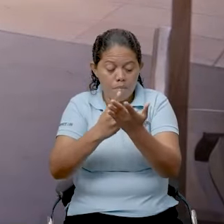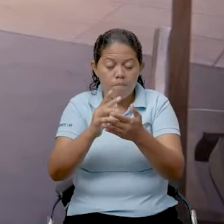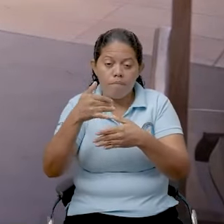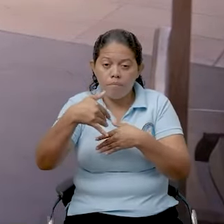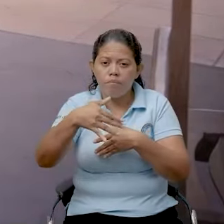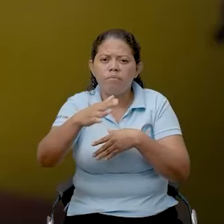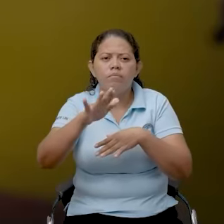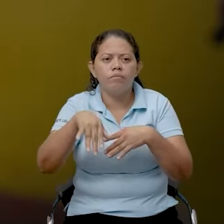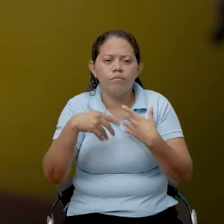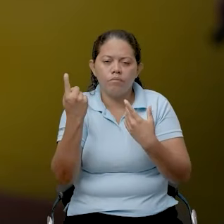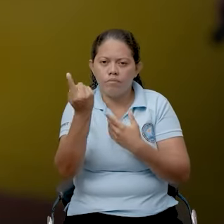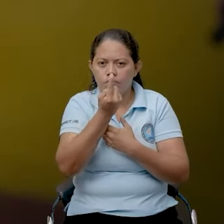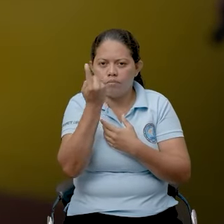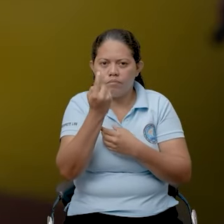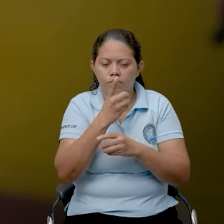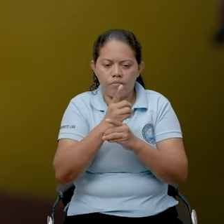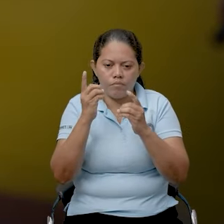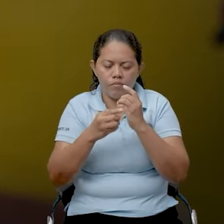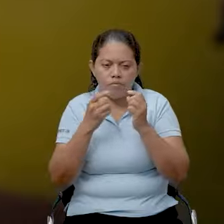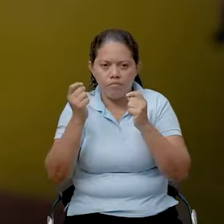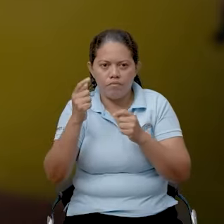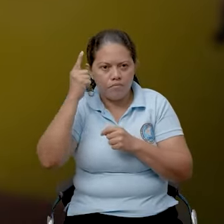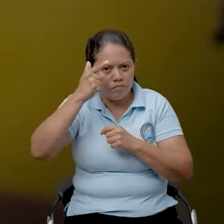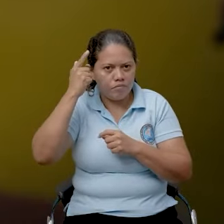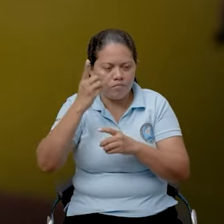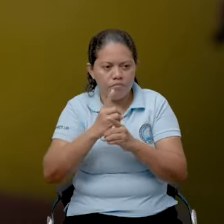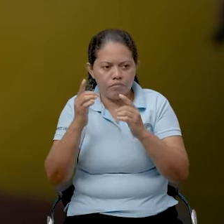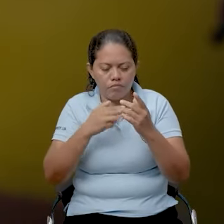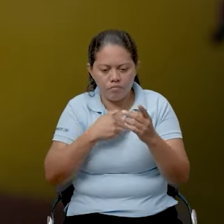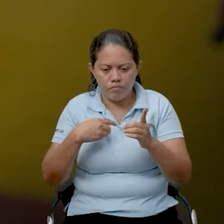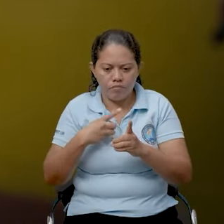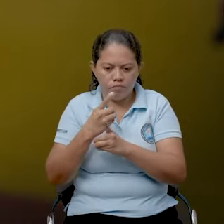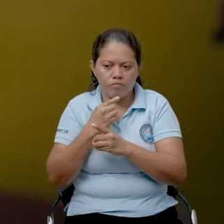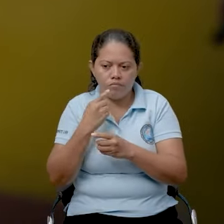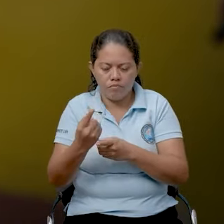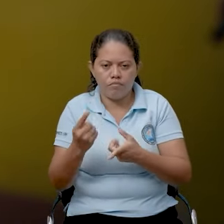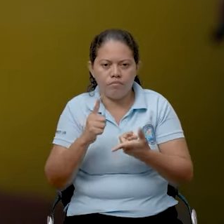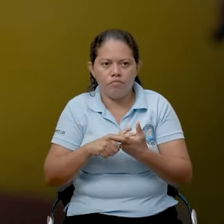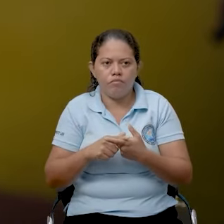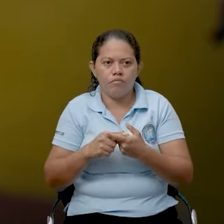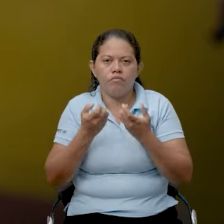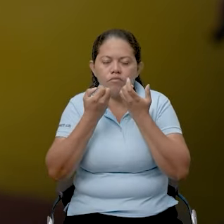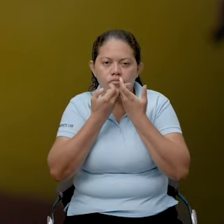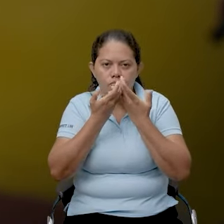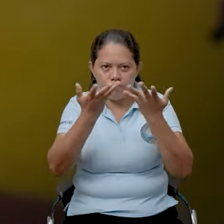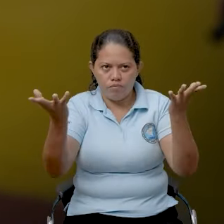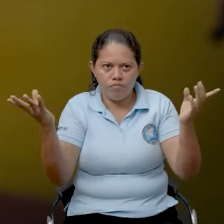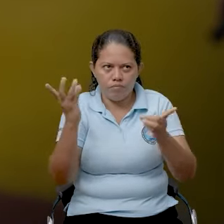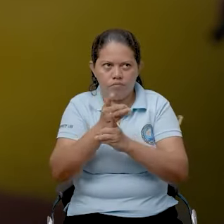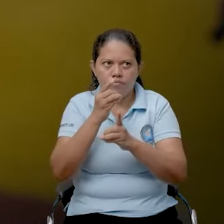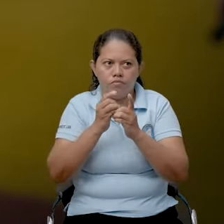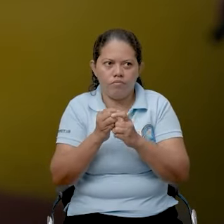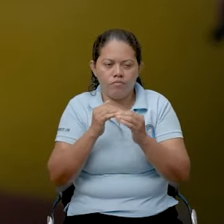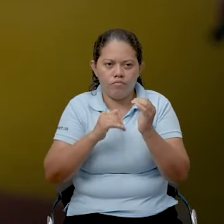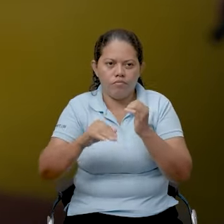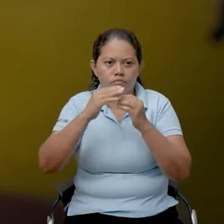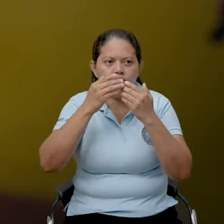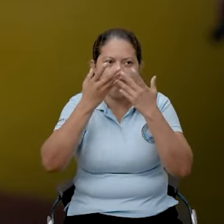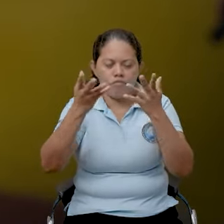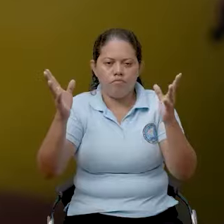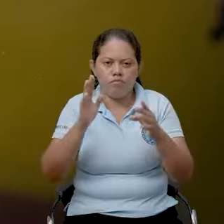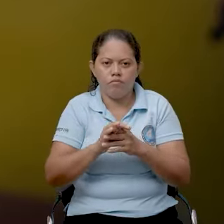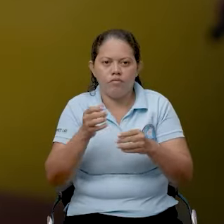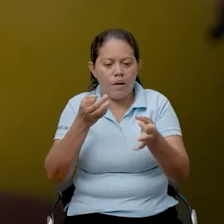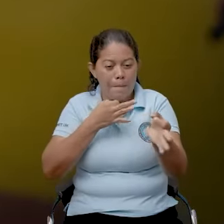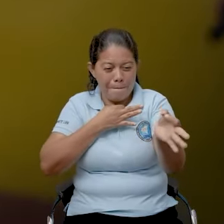Este plan, que solamente las instituciones de nuestro buen gobierno lo divulguen, lo multipliquen,